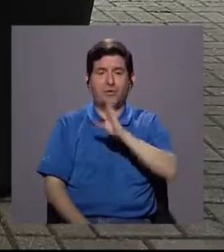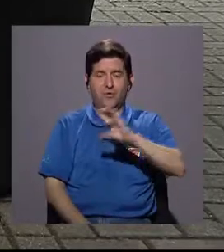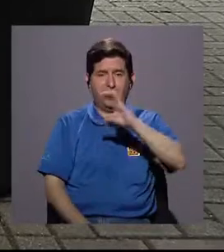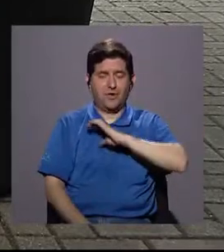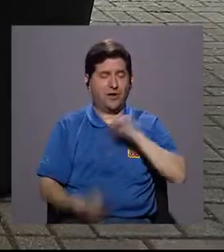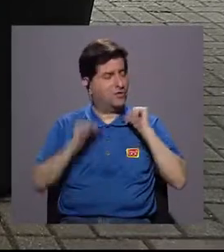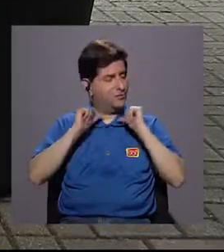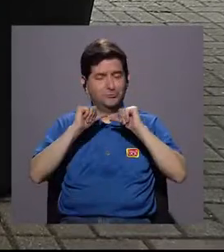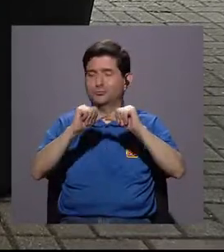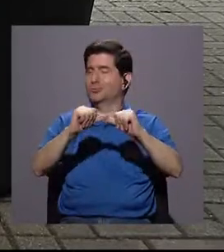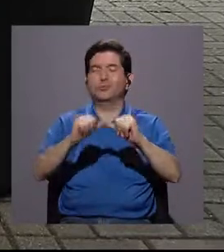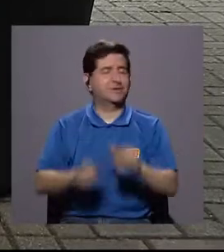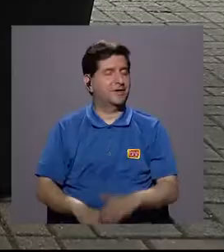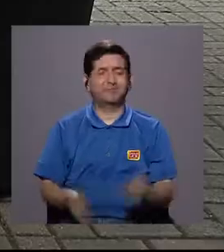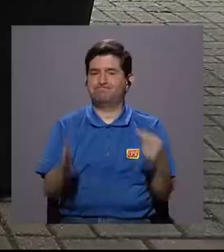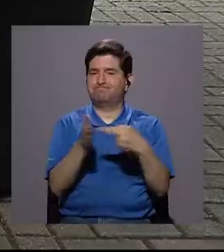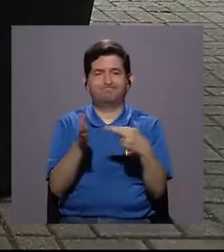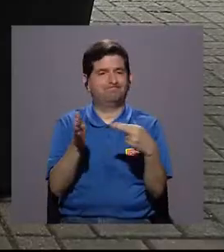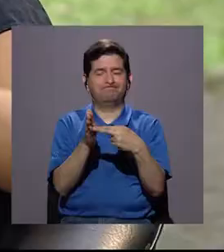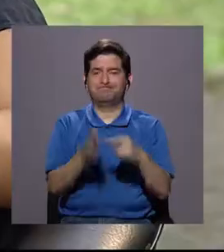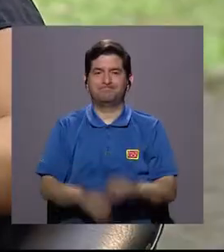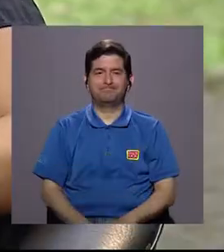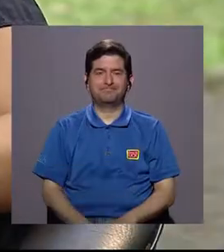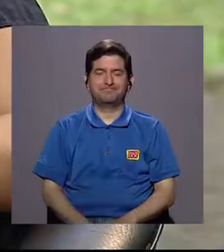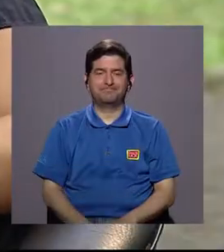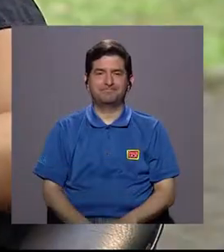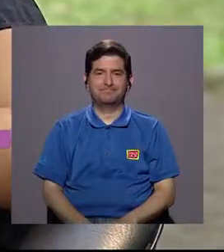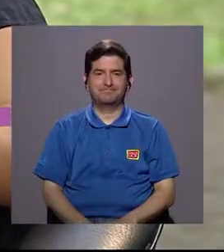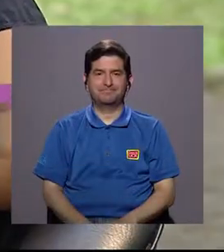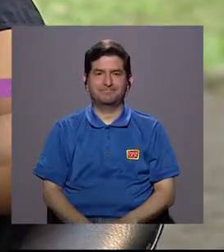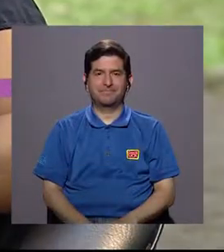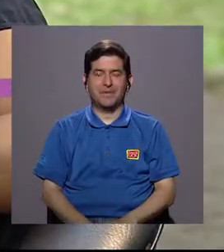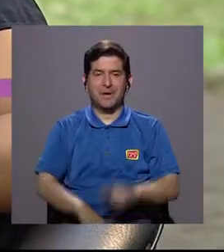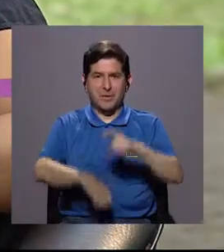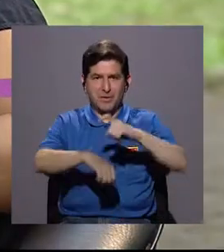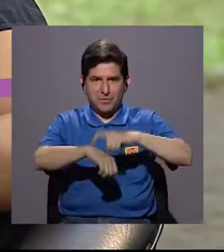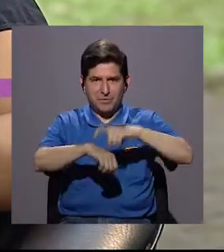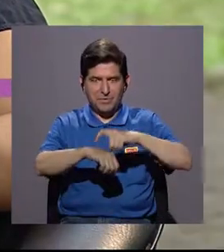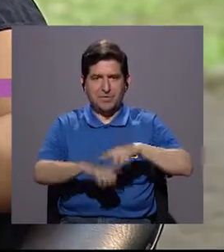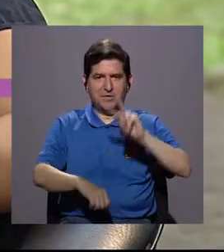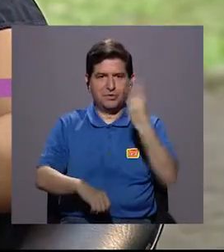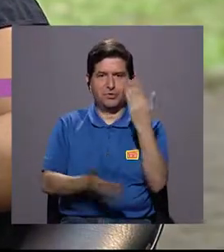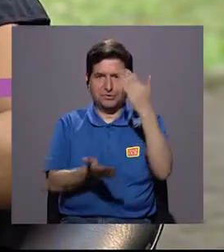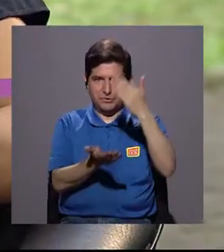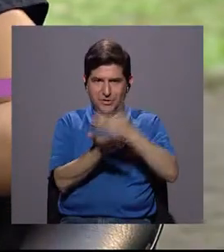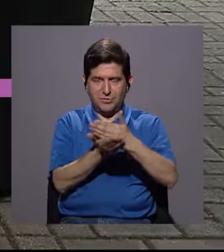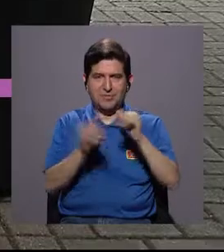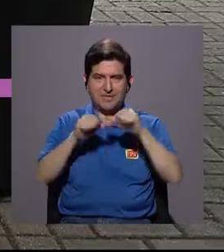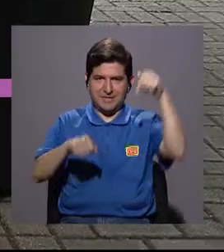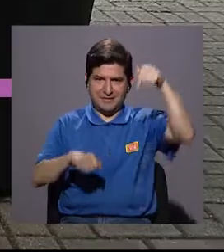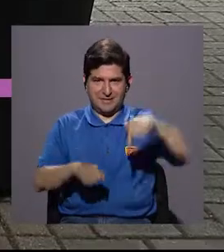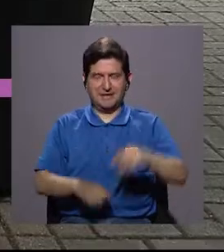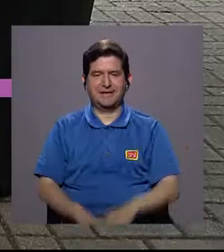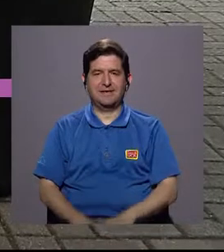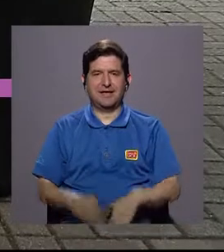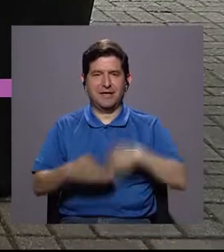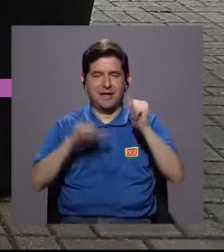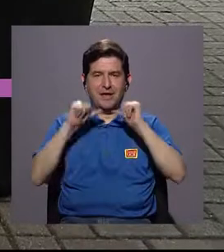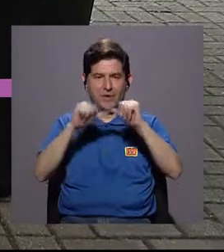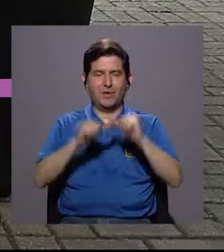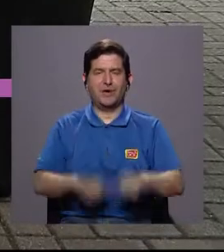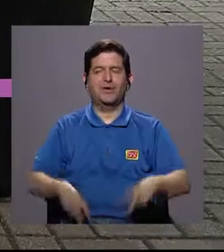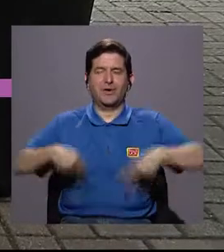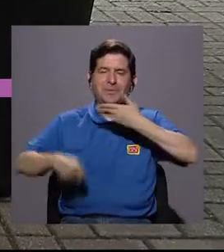comportamiento que podamos seguir repitiendo. Bueno, es momento de hacer una segunda pausa. Quédese con nosotros y ya